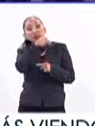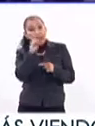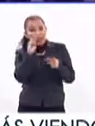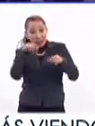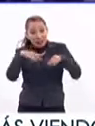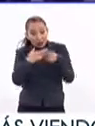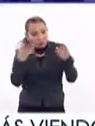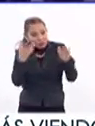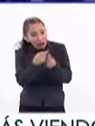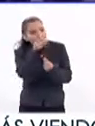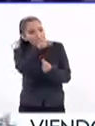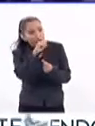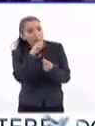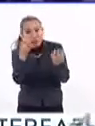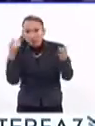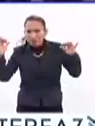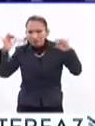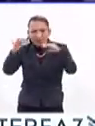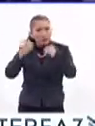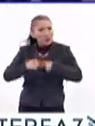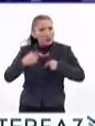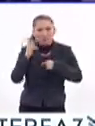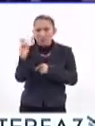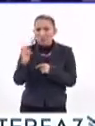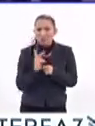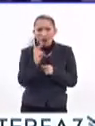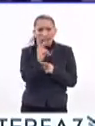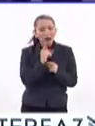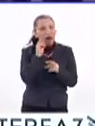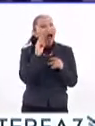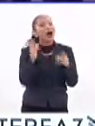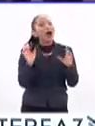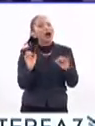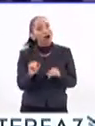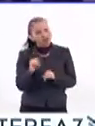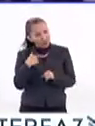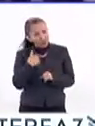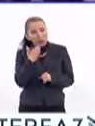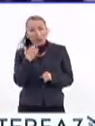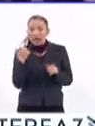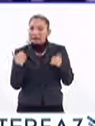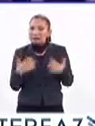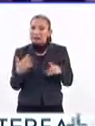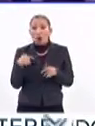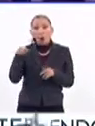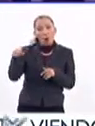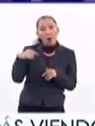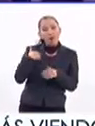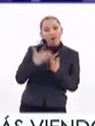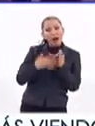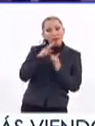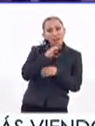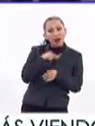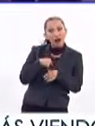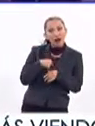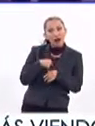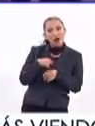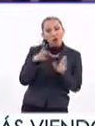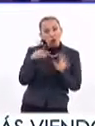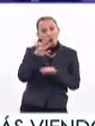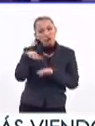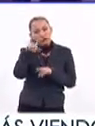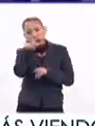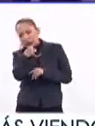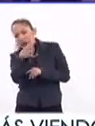vienes, juntas con bastantes afines a ti y ya te das cuenta y dices, ah, estoy bien. O dices, no, estoy haciendo mal, o puedo